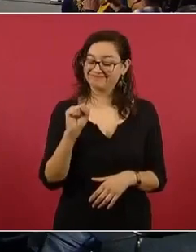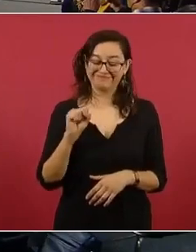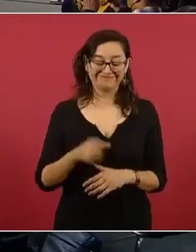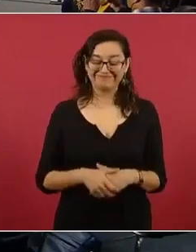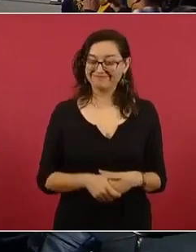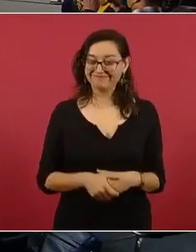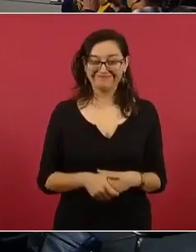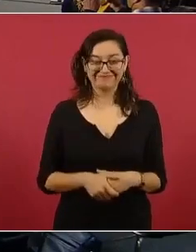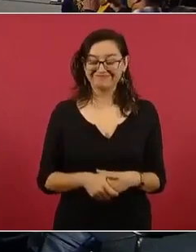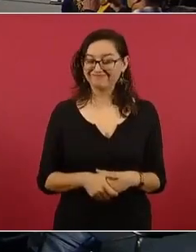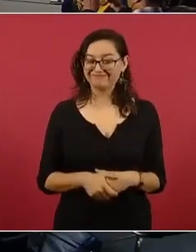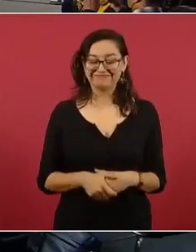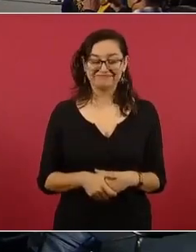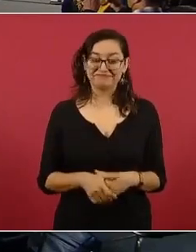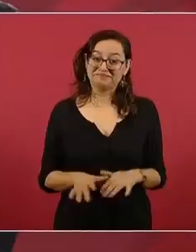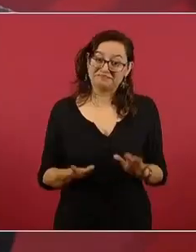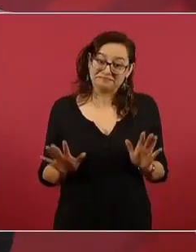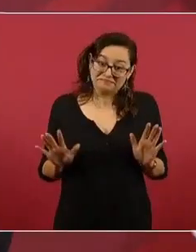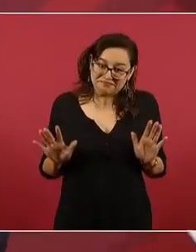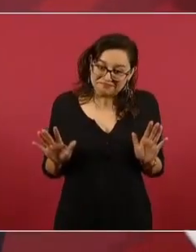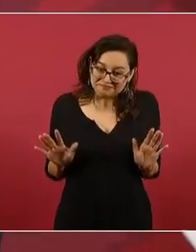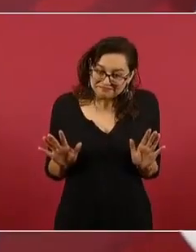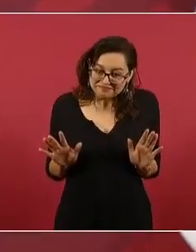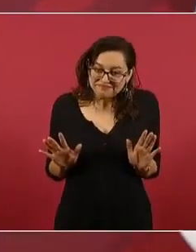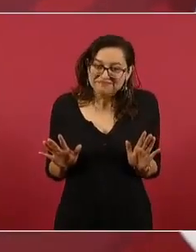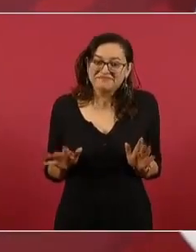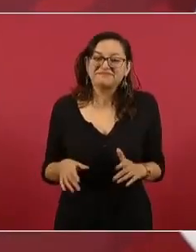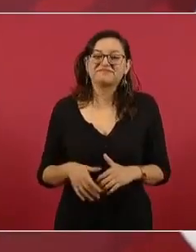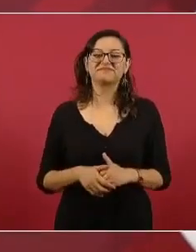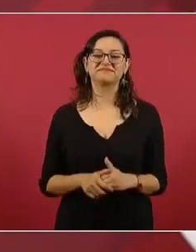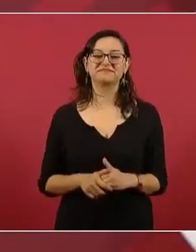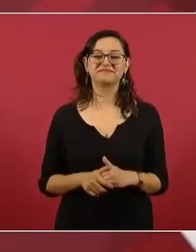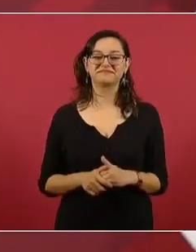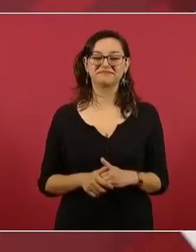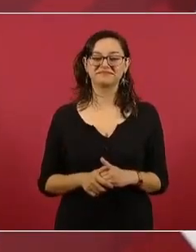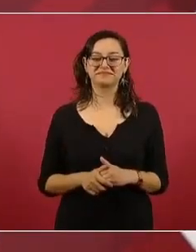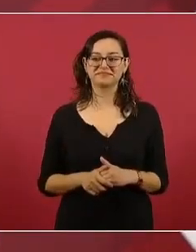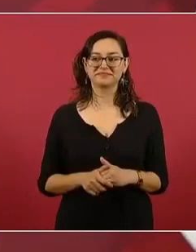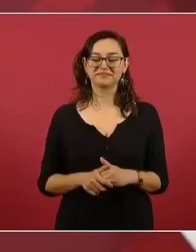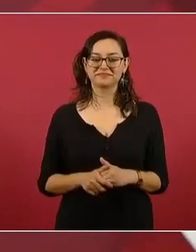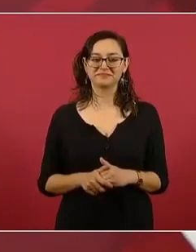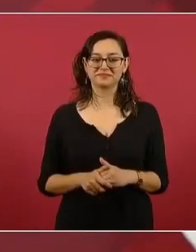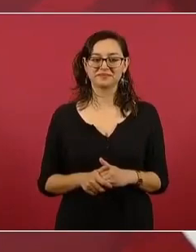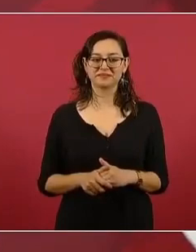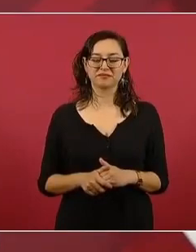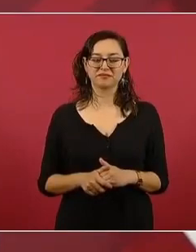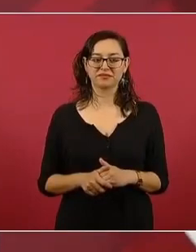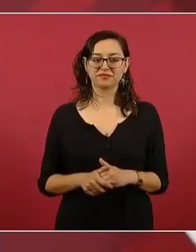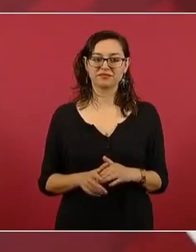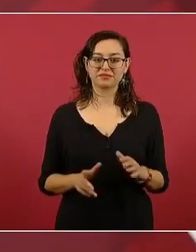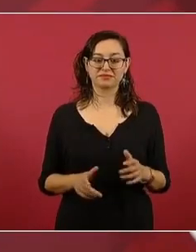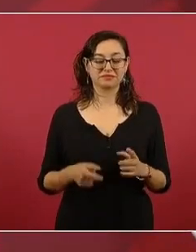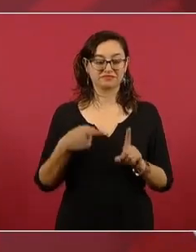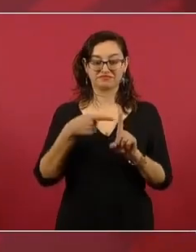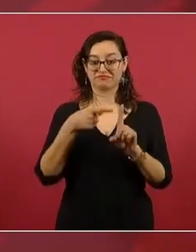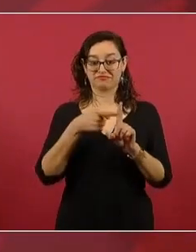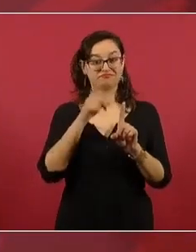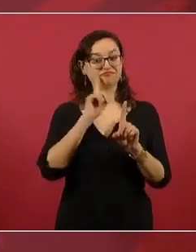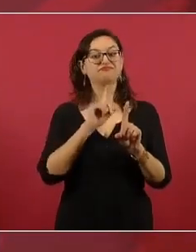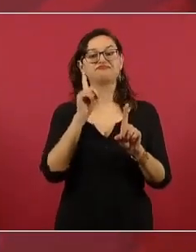digo, y aquí son las dos cosas.